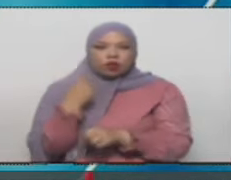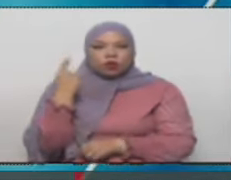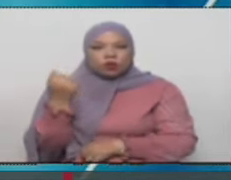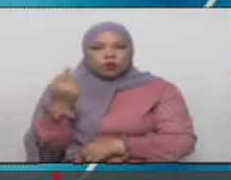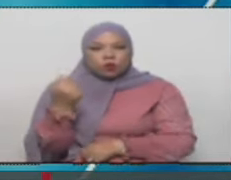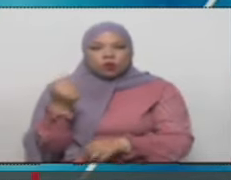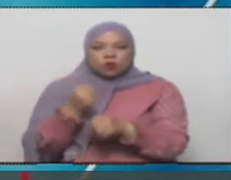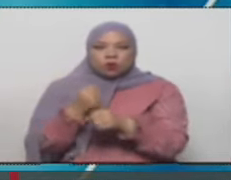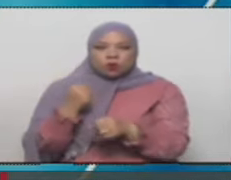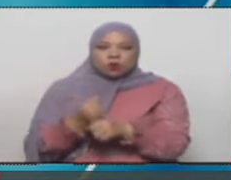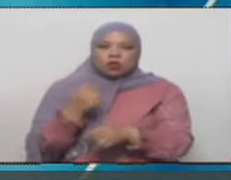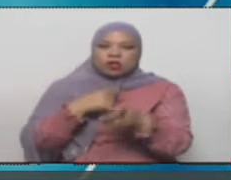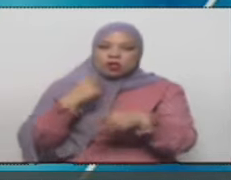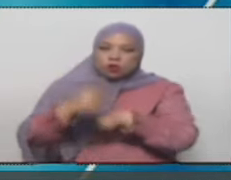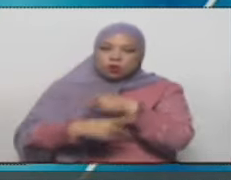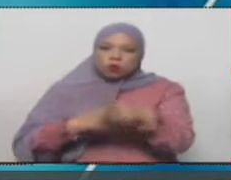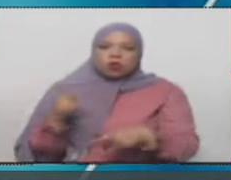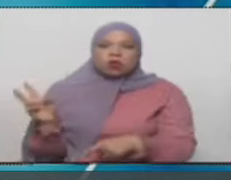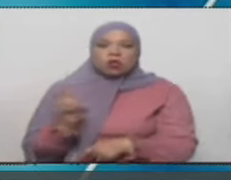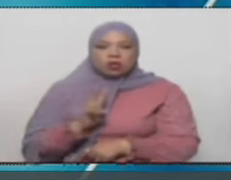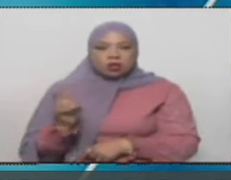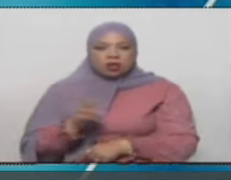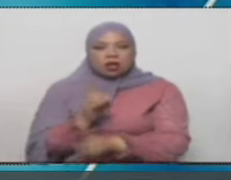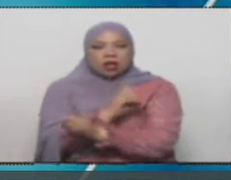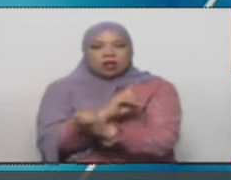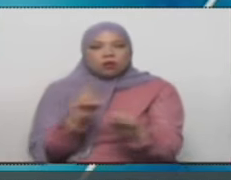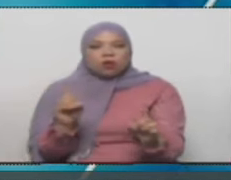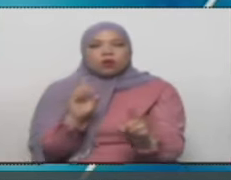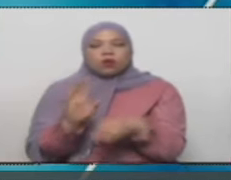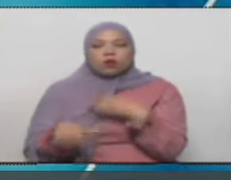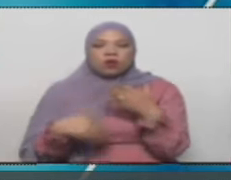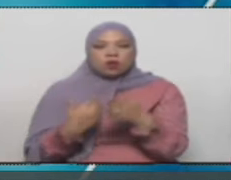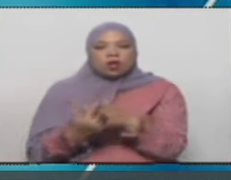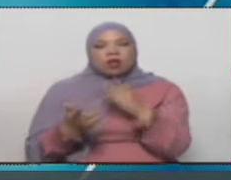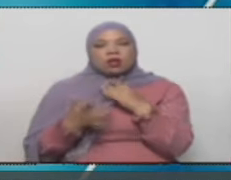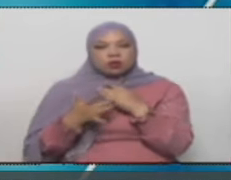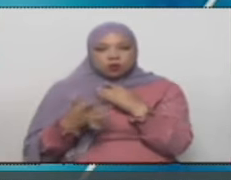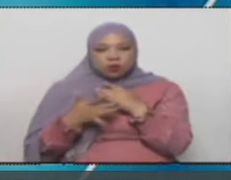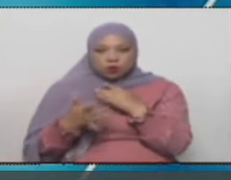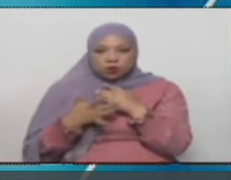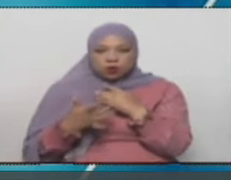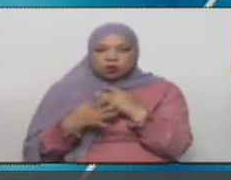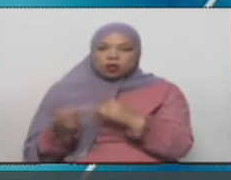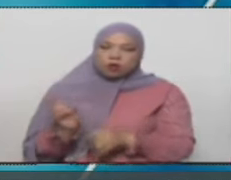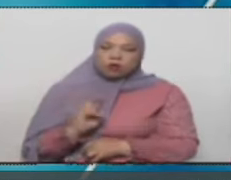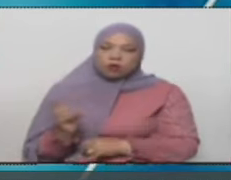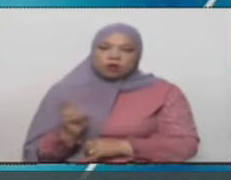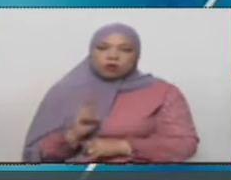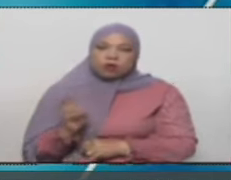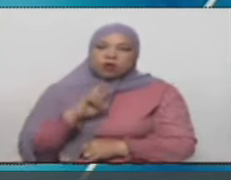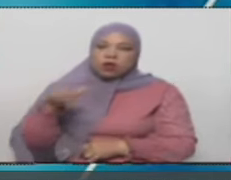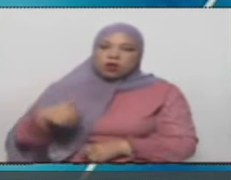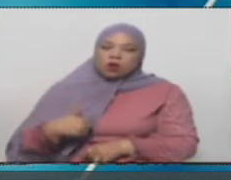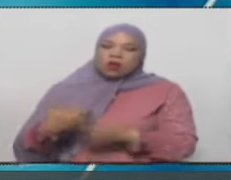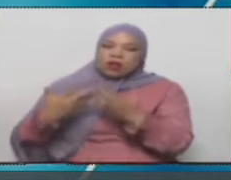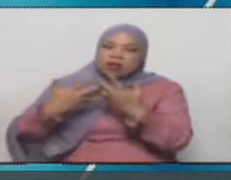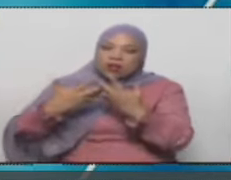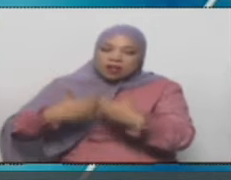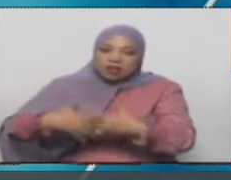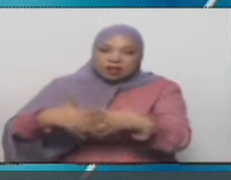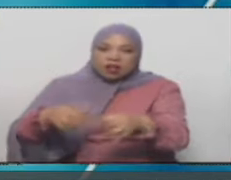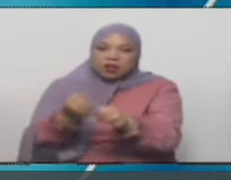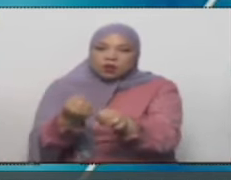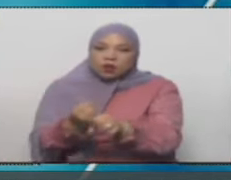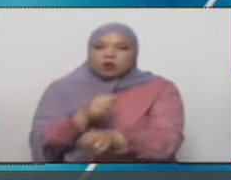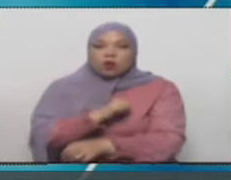económico, como la afluencia de personas, como la demostración de tecnología que pudo hacer el país, nuestros empresarios, nuestra empresa